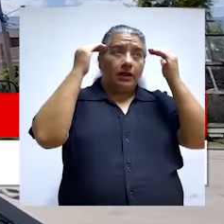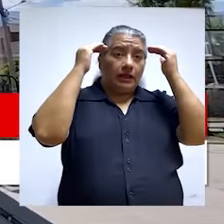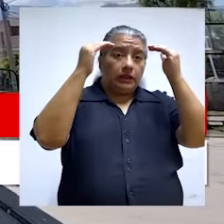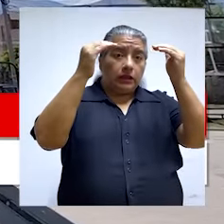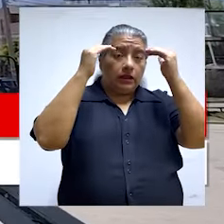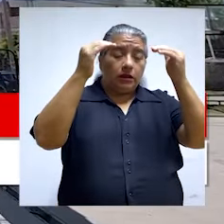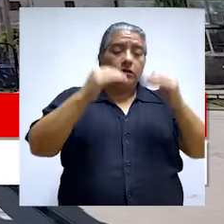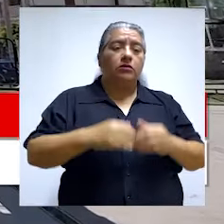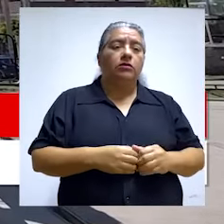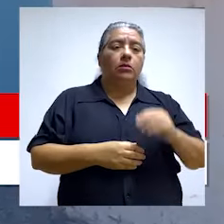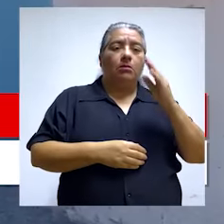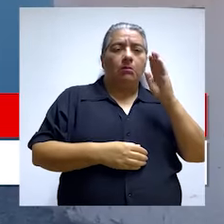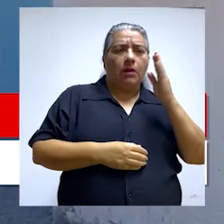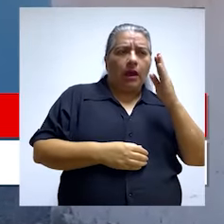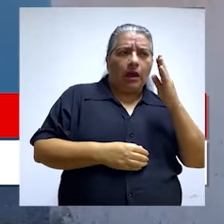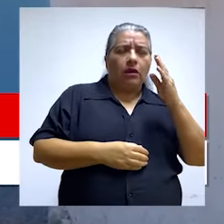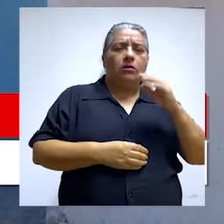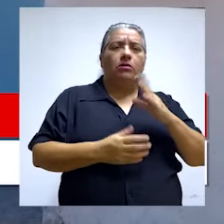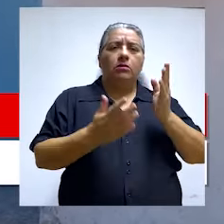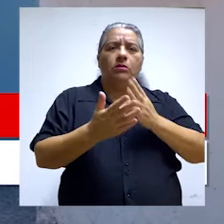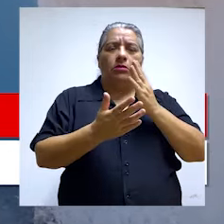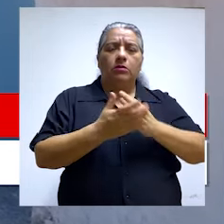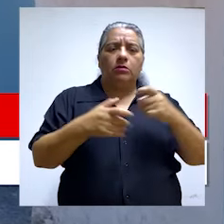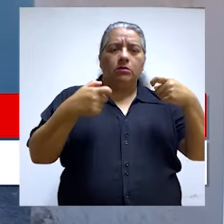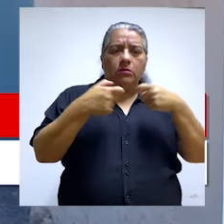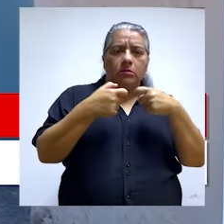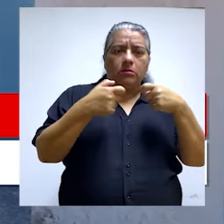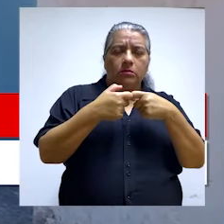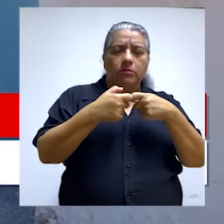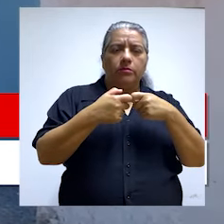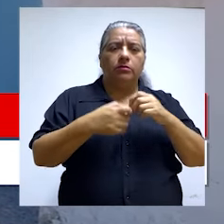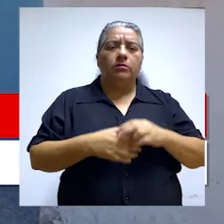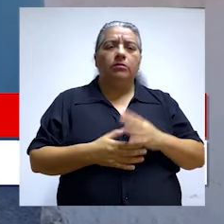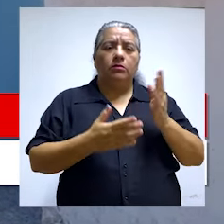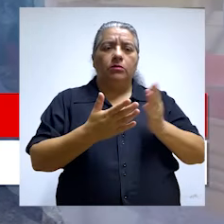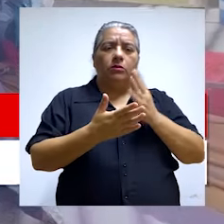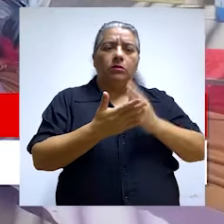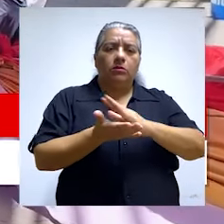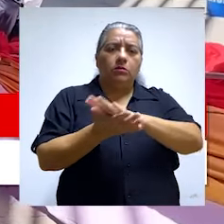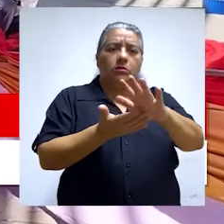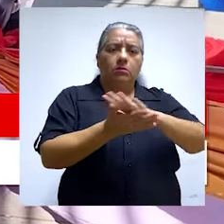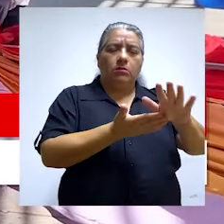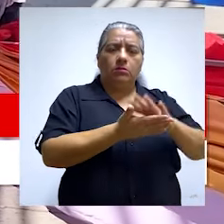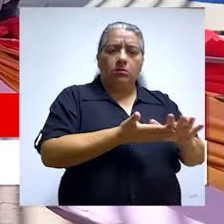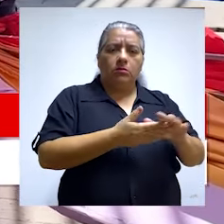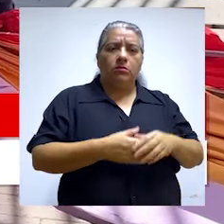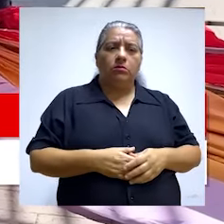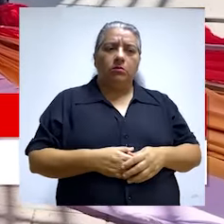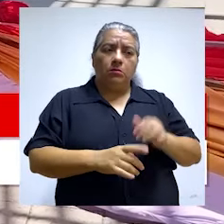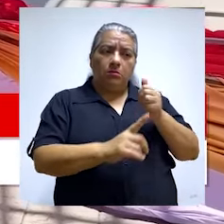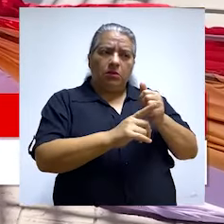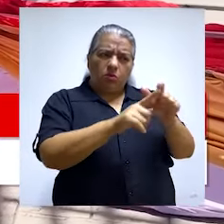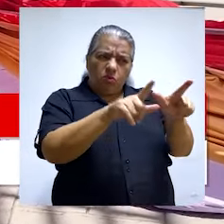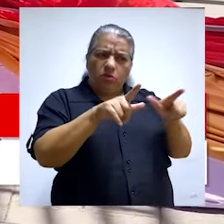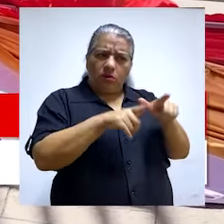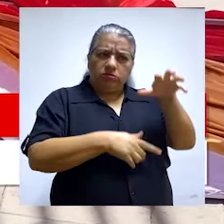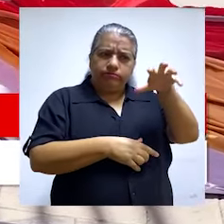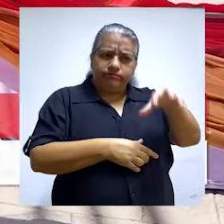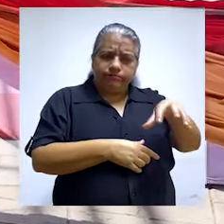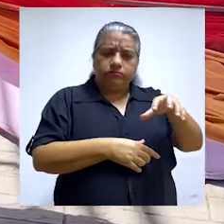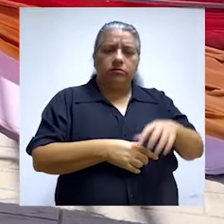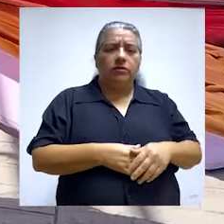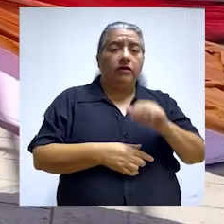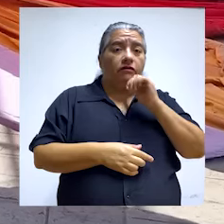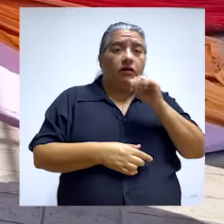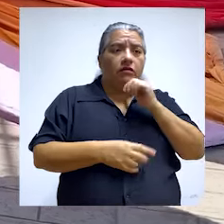cobertura del techo, los servicios higiénicos, problemas eléctricos, problemas de limpieza en la misma sede,